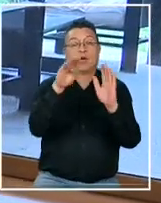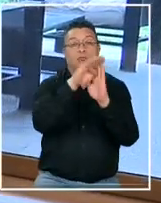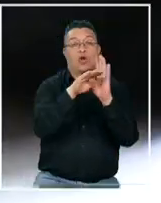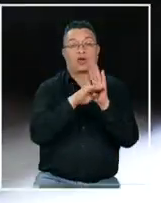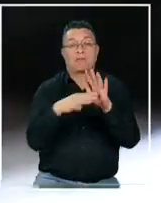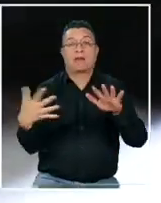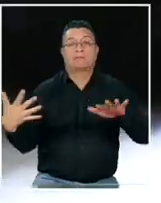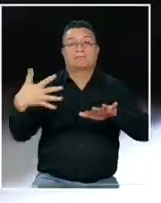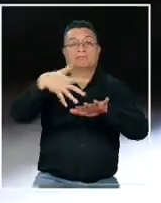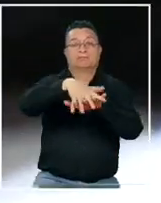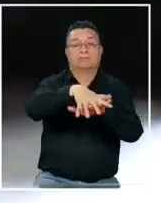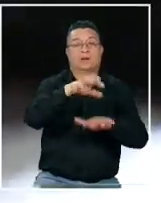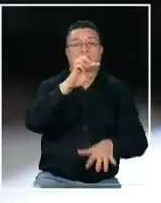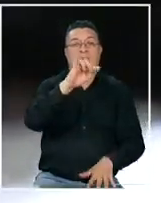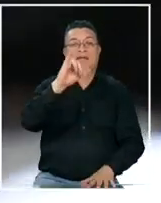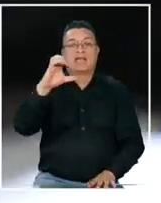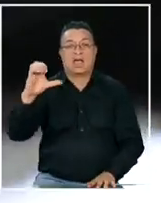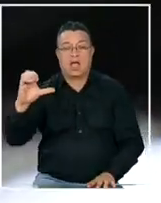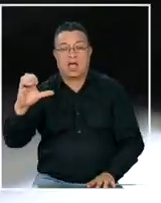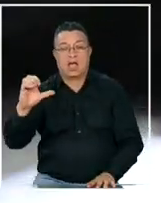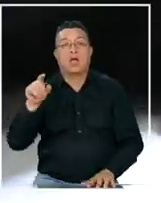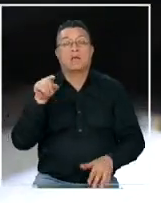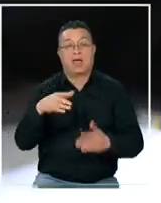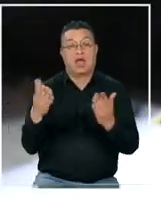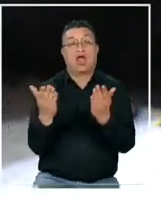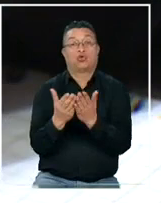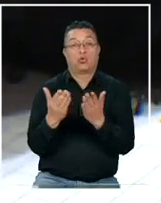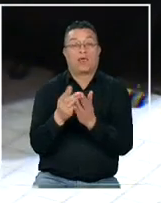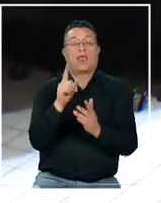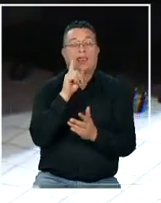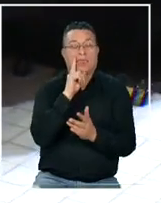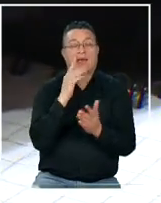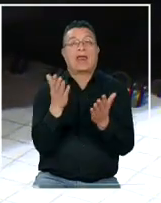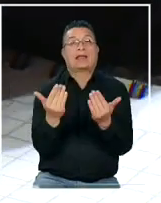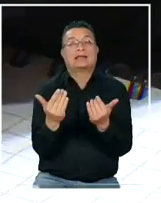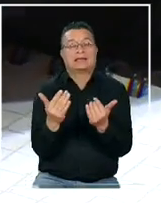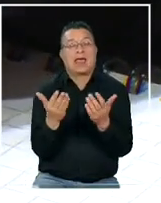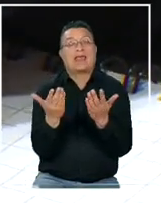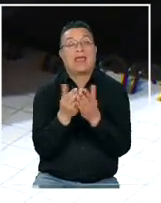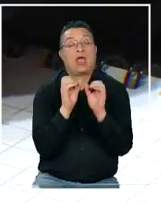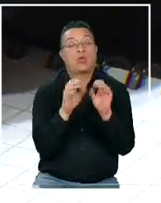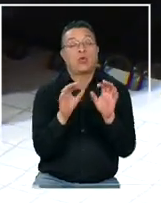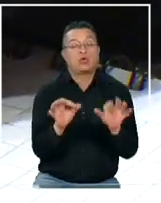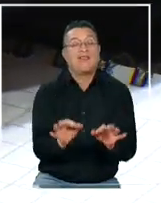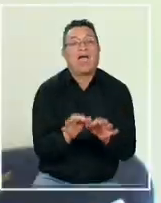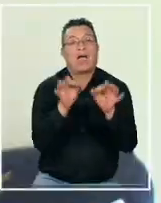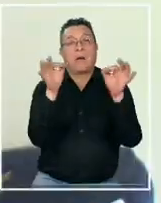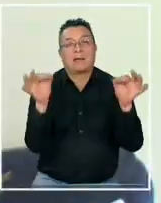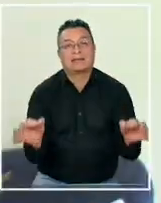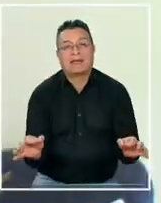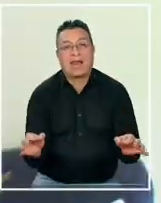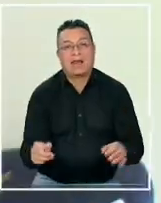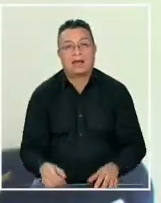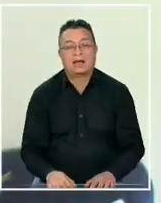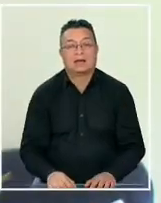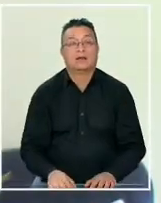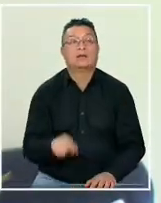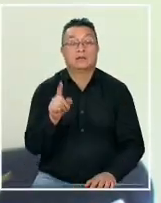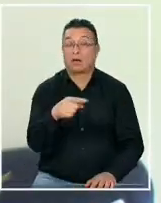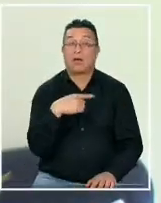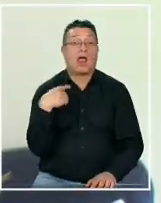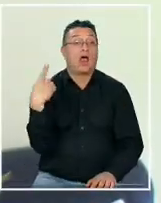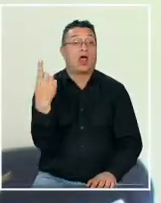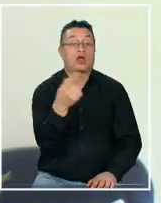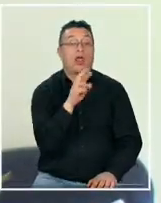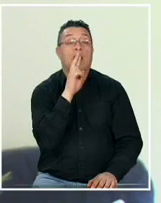de integración escolar o PIE diseñado para estudiantes que presenten necesidades educativas especiales y en todos recibimos la